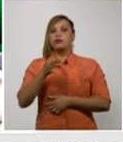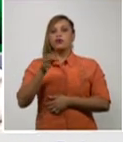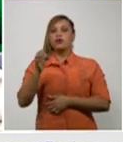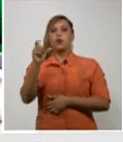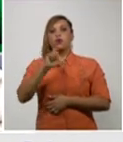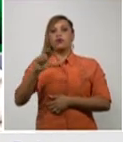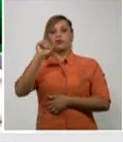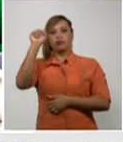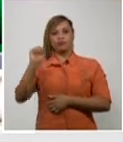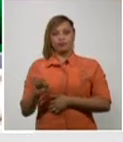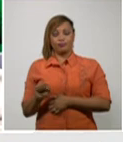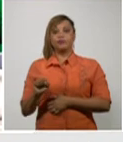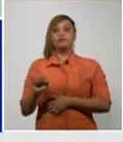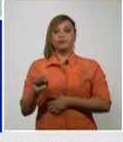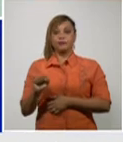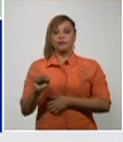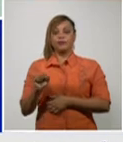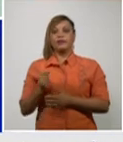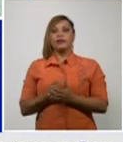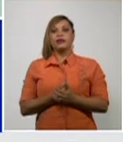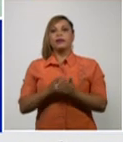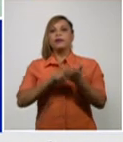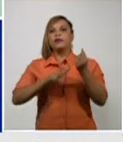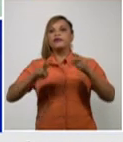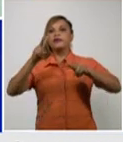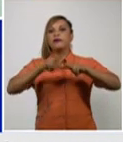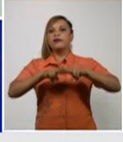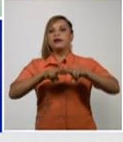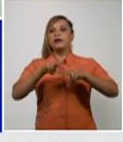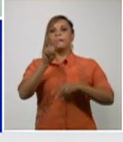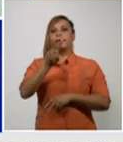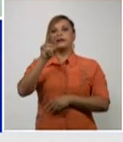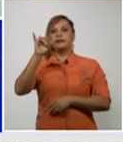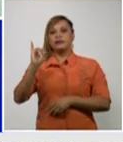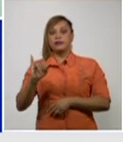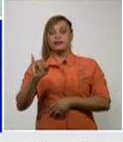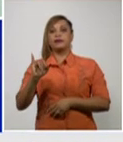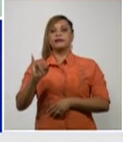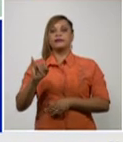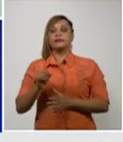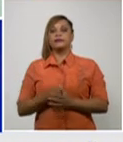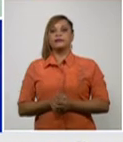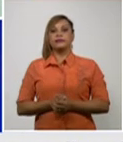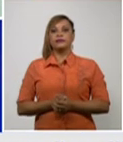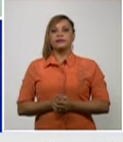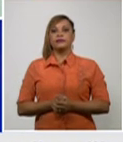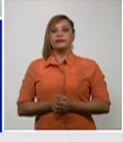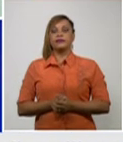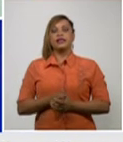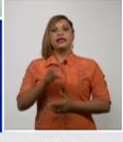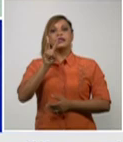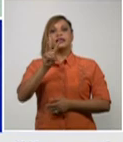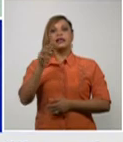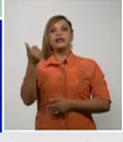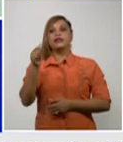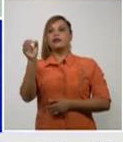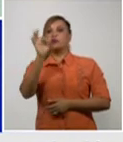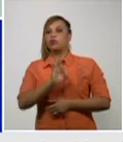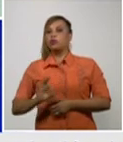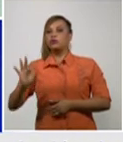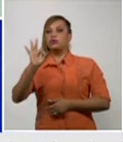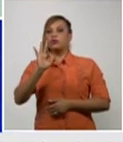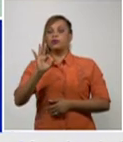con la provincia de La Habana 26 casos 3 de 10 de octubre de